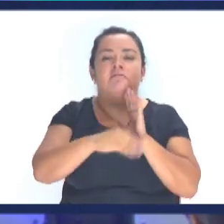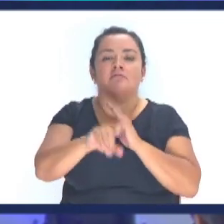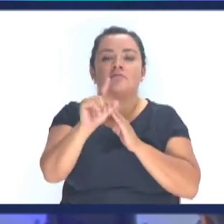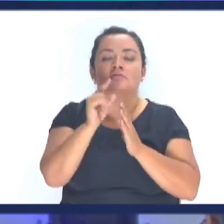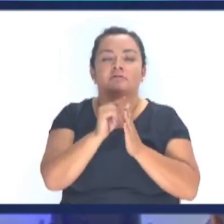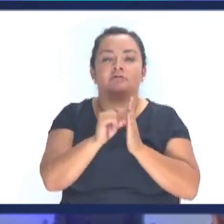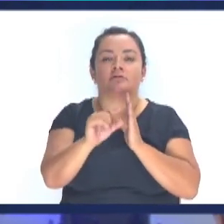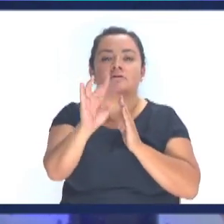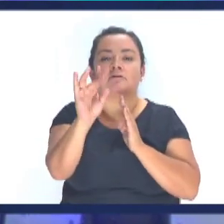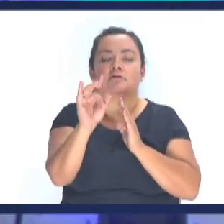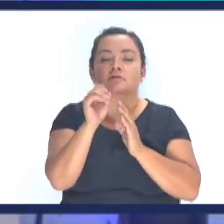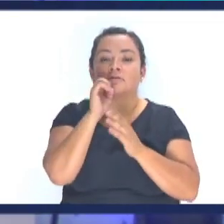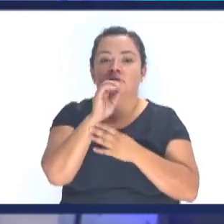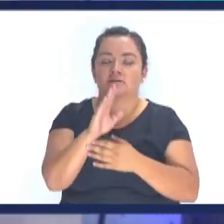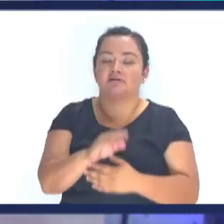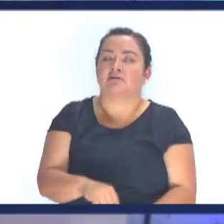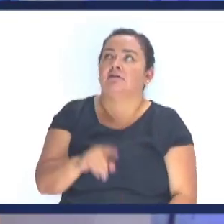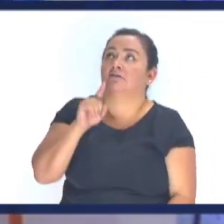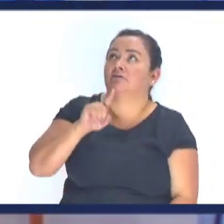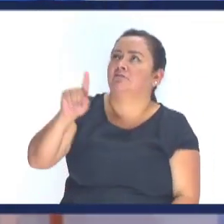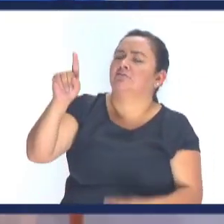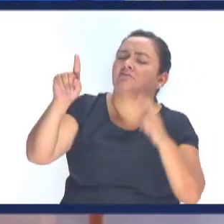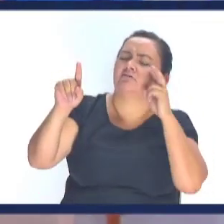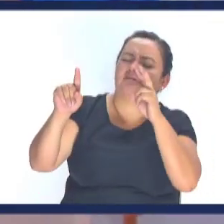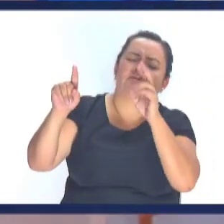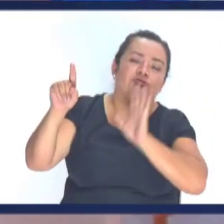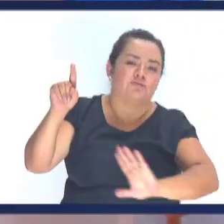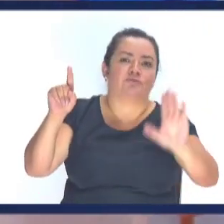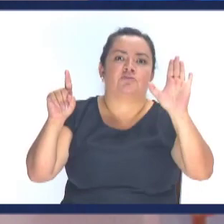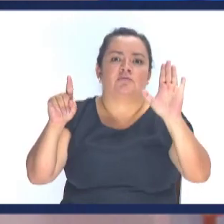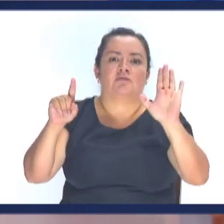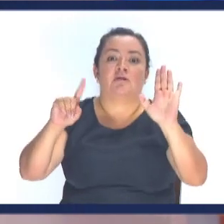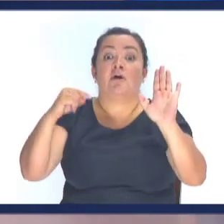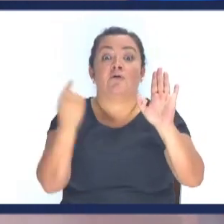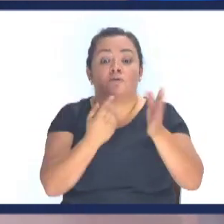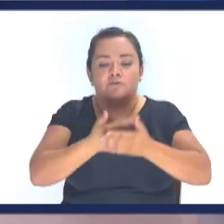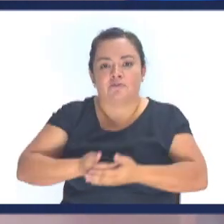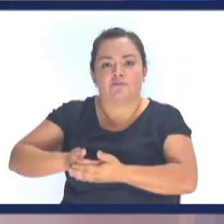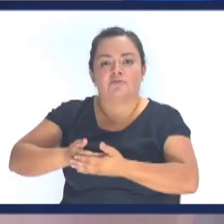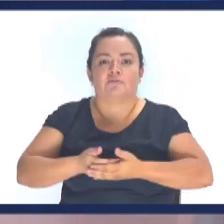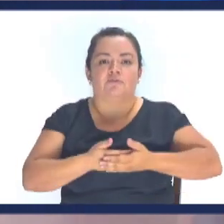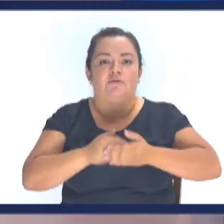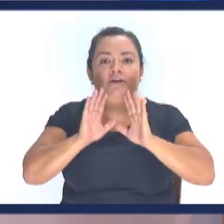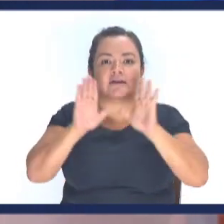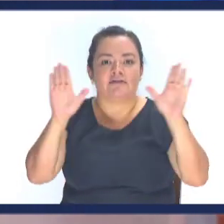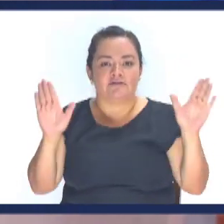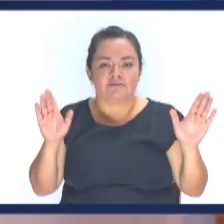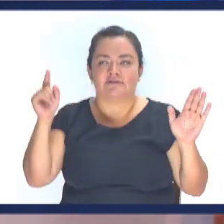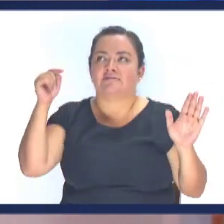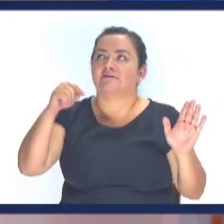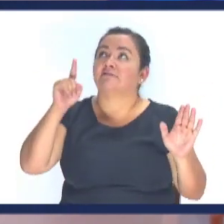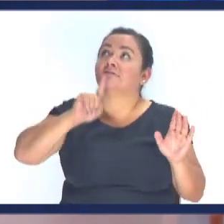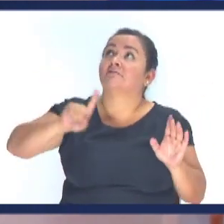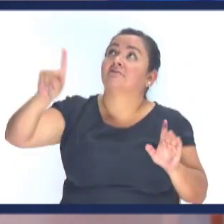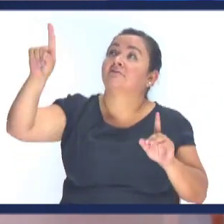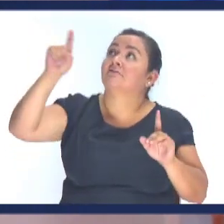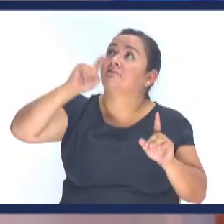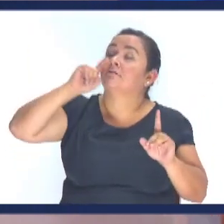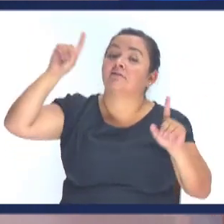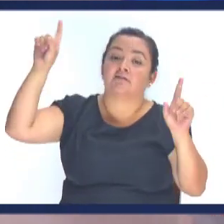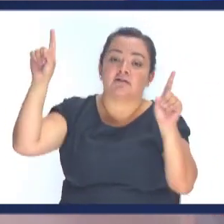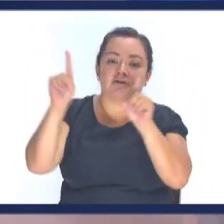A Dios Nadie le vio Jamás El unigénito Hijo Que está en el seno Del Padre